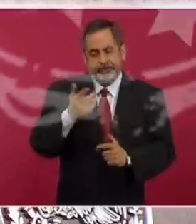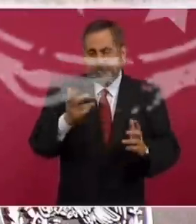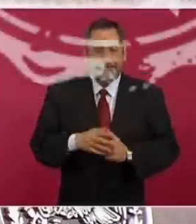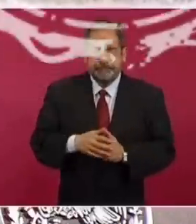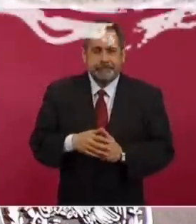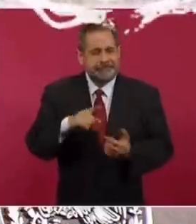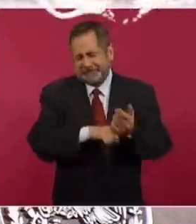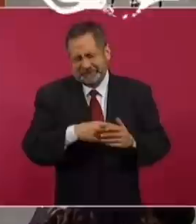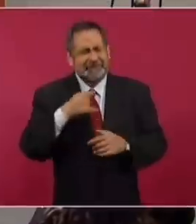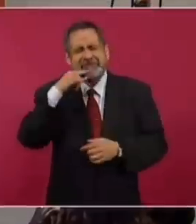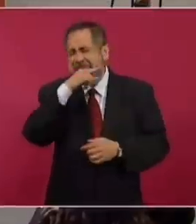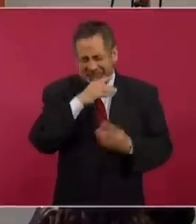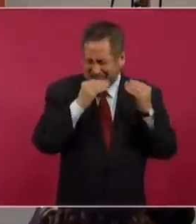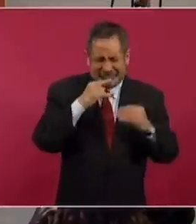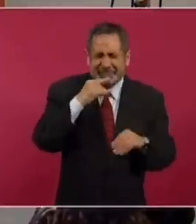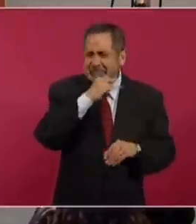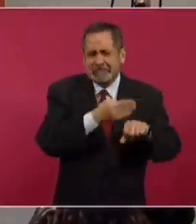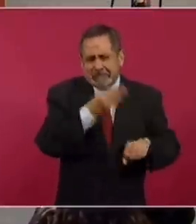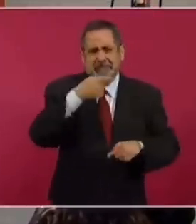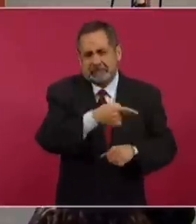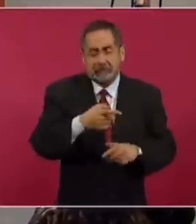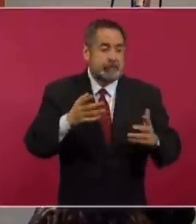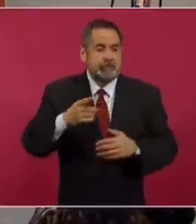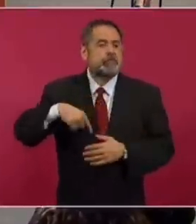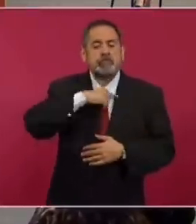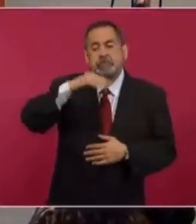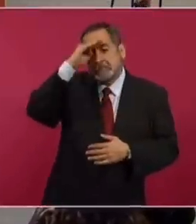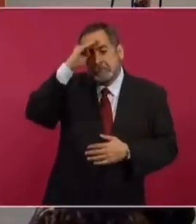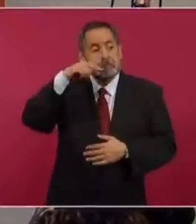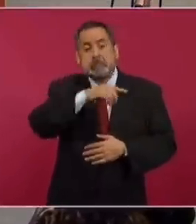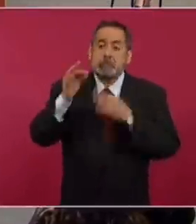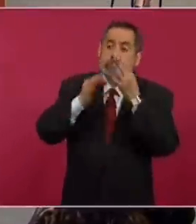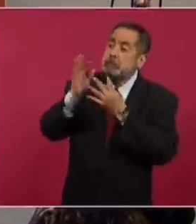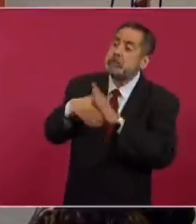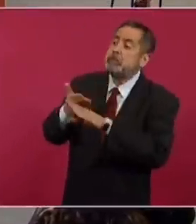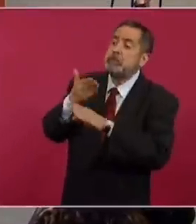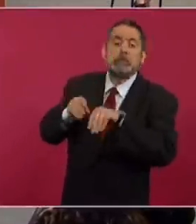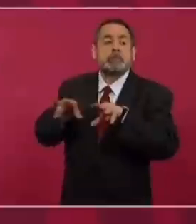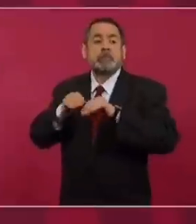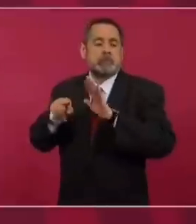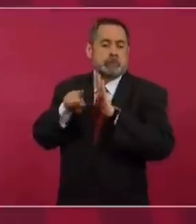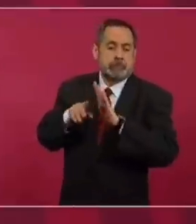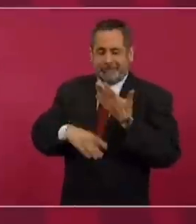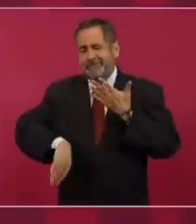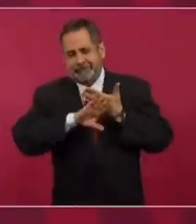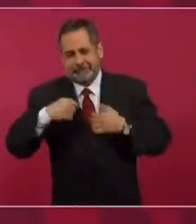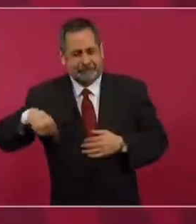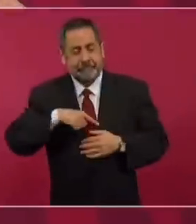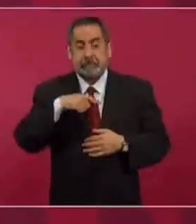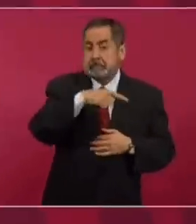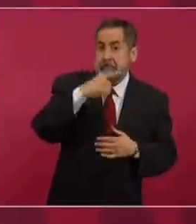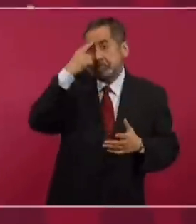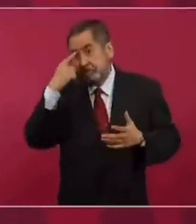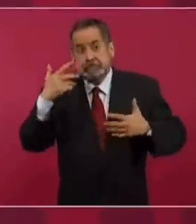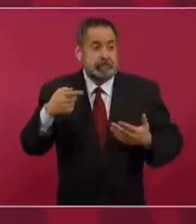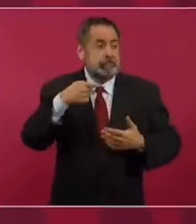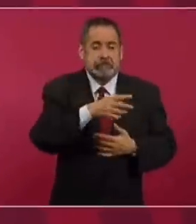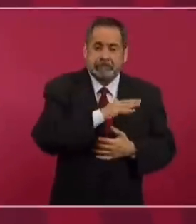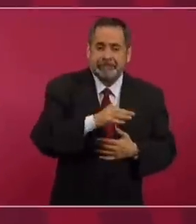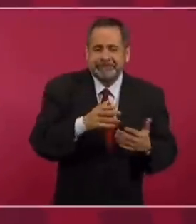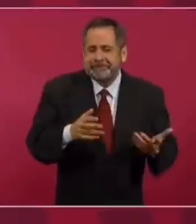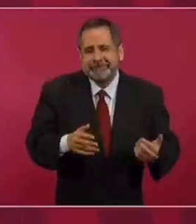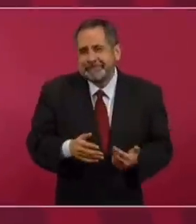Mucha hipocresía y piensan que con esta campaña mediática en contra de nosotros van a